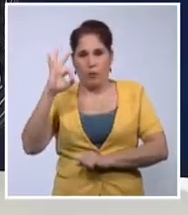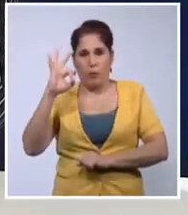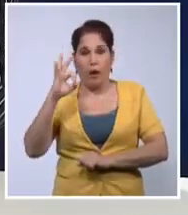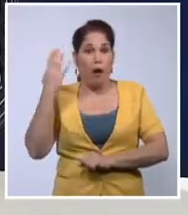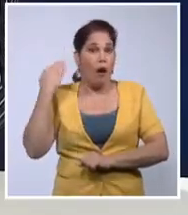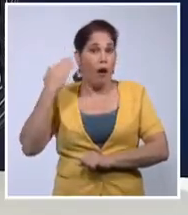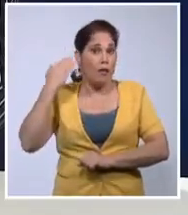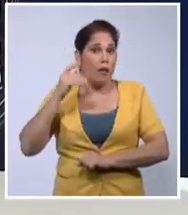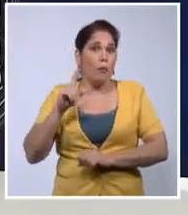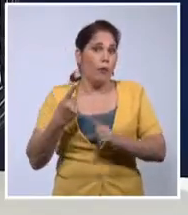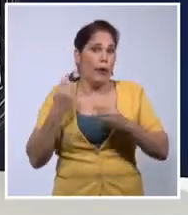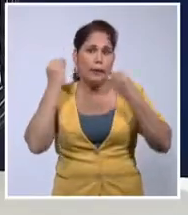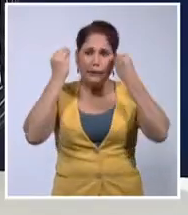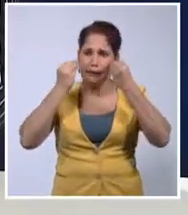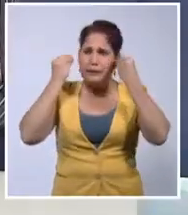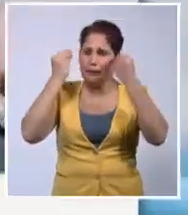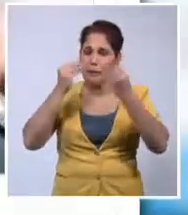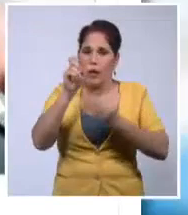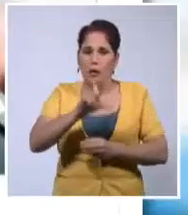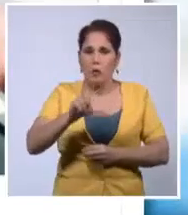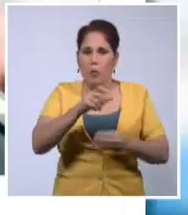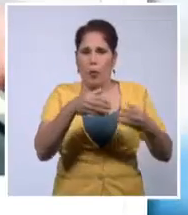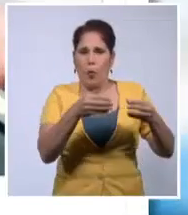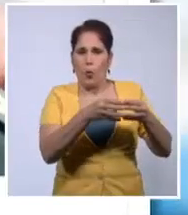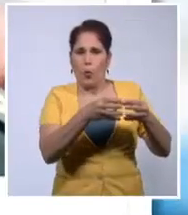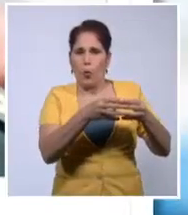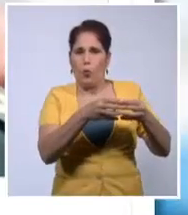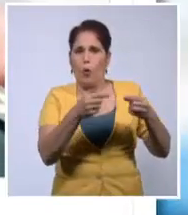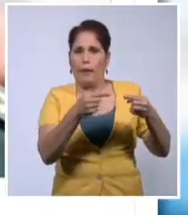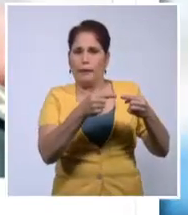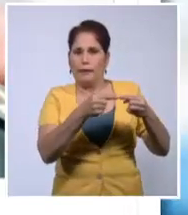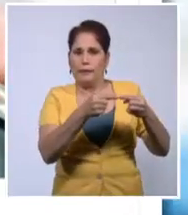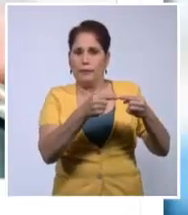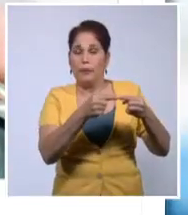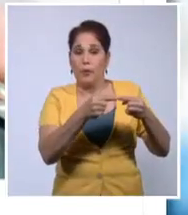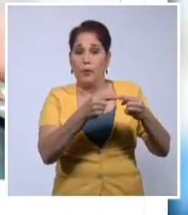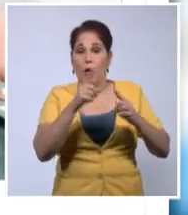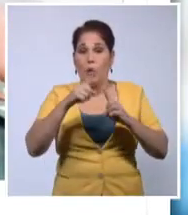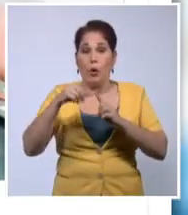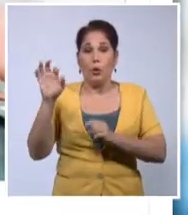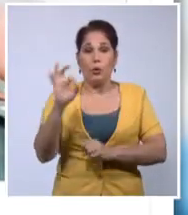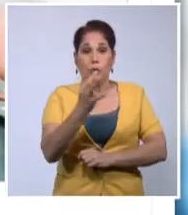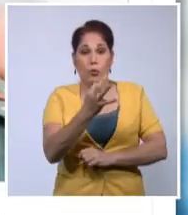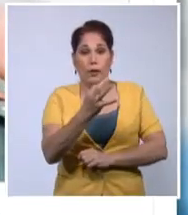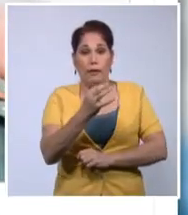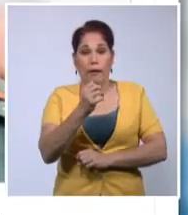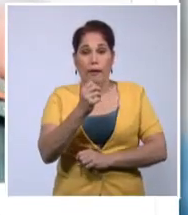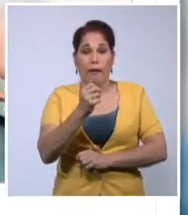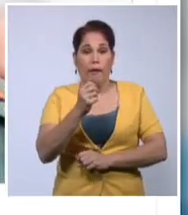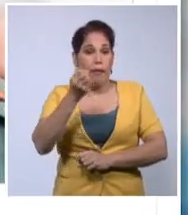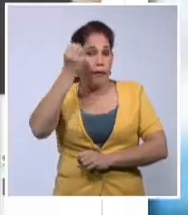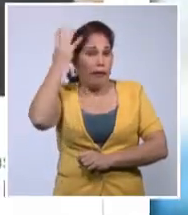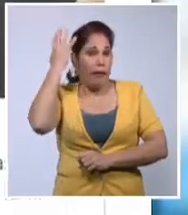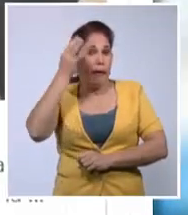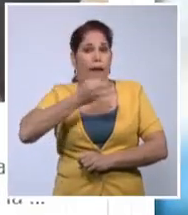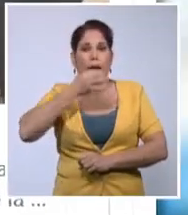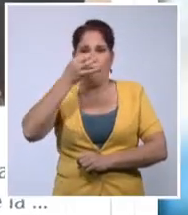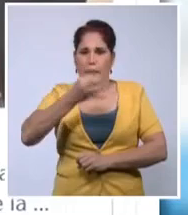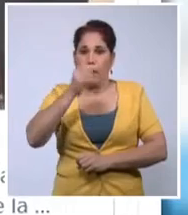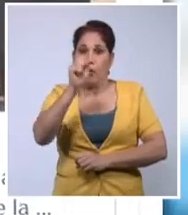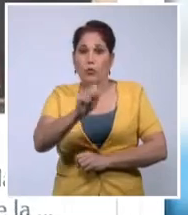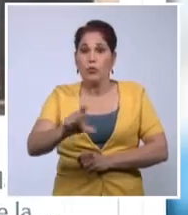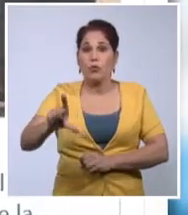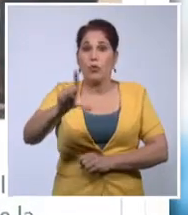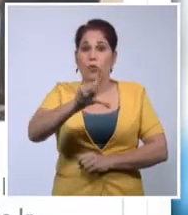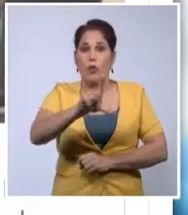quieren cuestionarlo los enemigos. En un mensaje en su cuenta de Twitter, el mandatario cubano ratificó que el socialismo